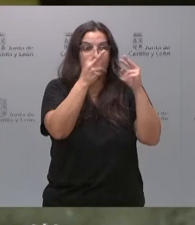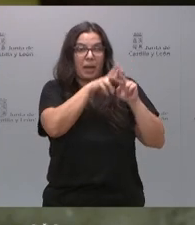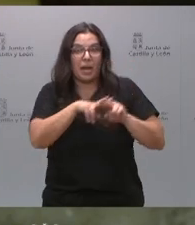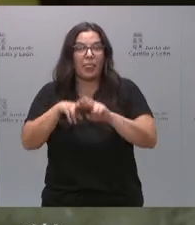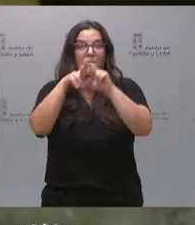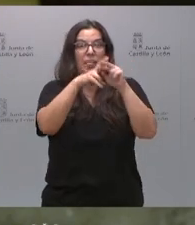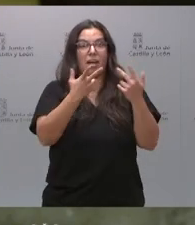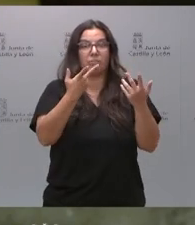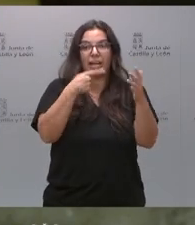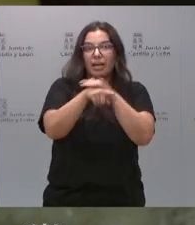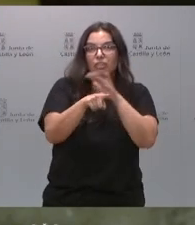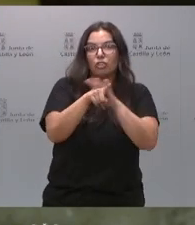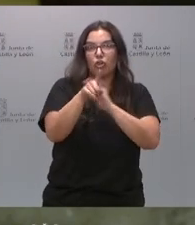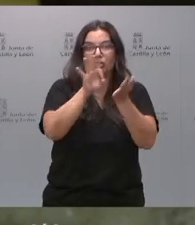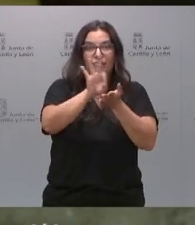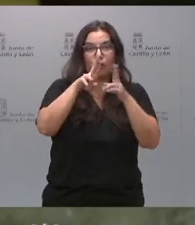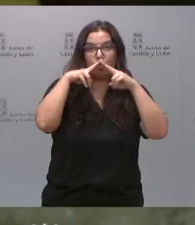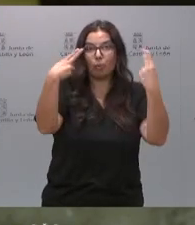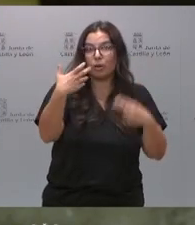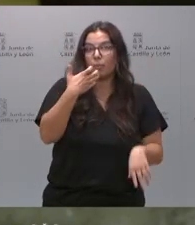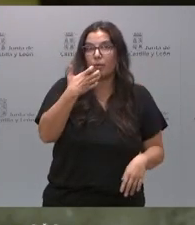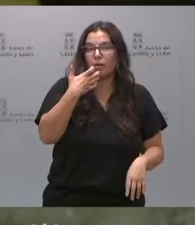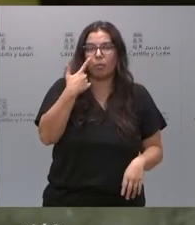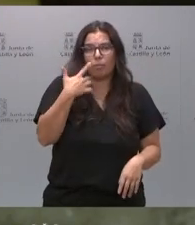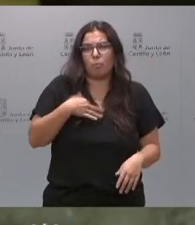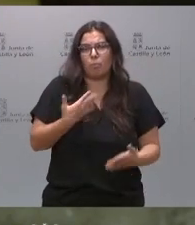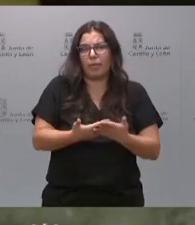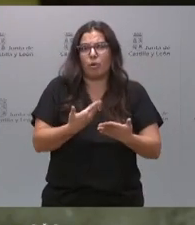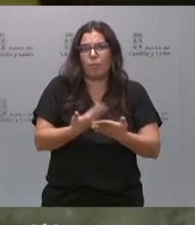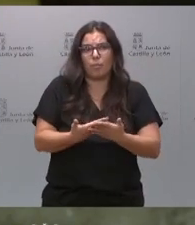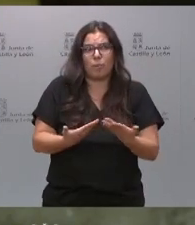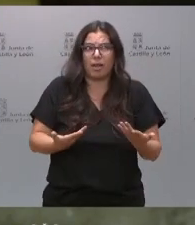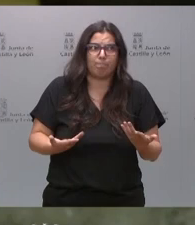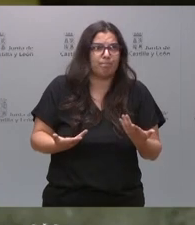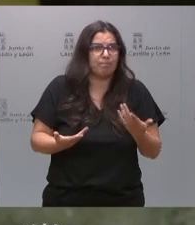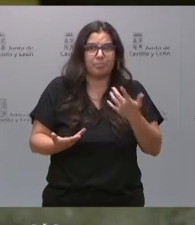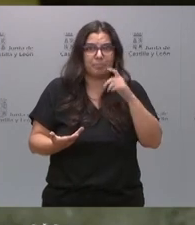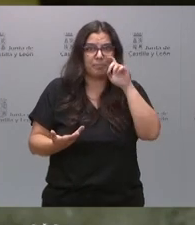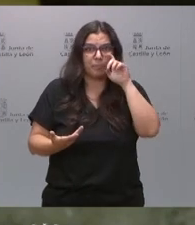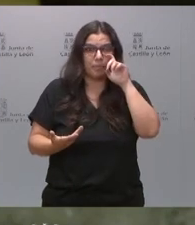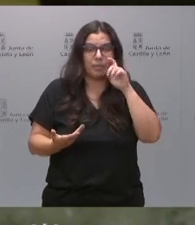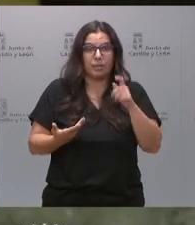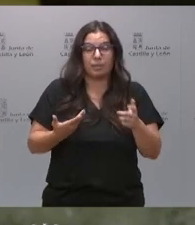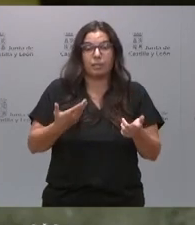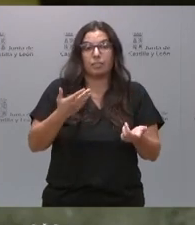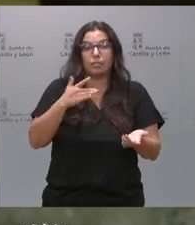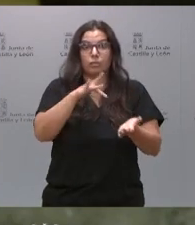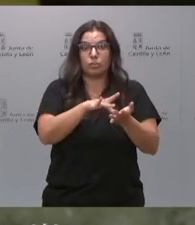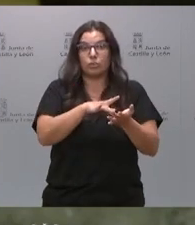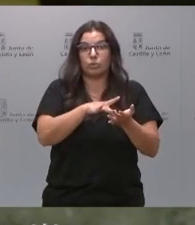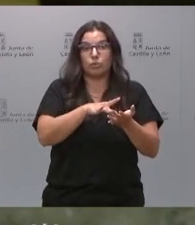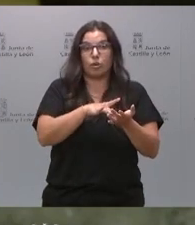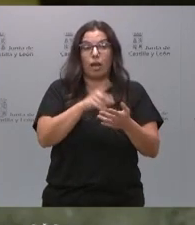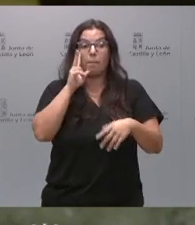la gestión de los servicios públicos, podemos comprobar cómo están siendo valorados entre los